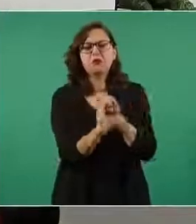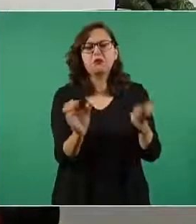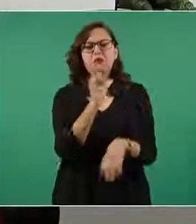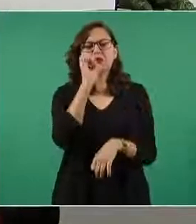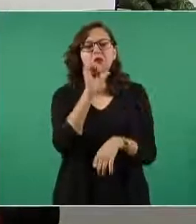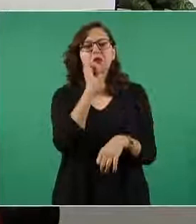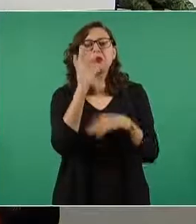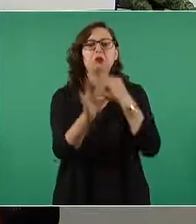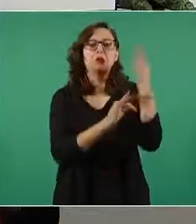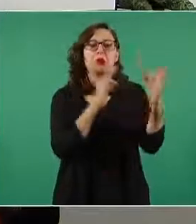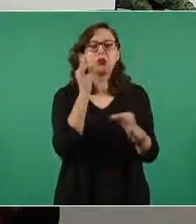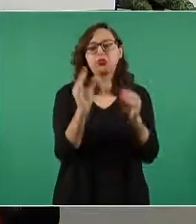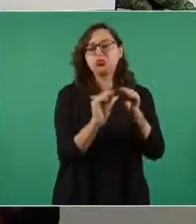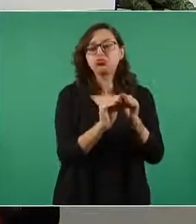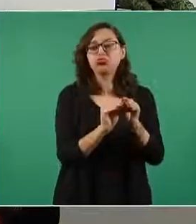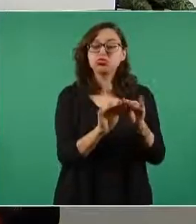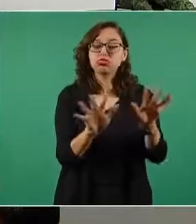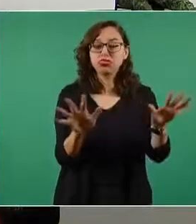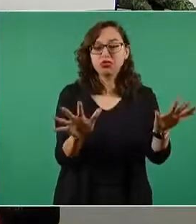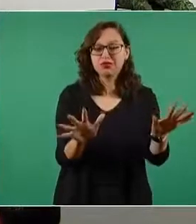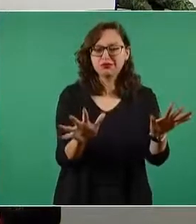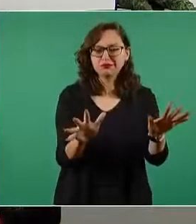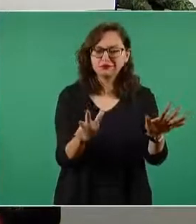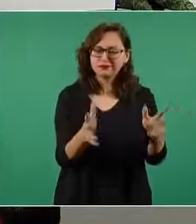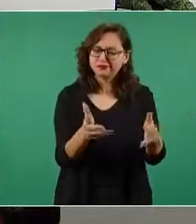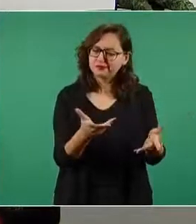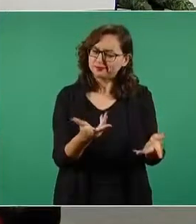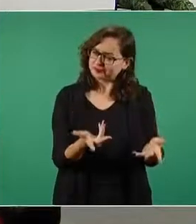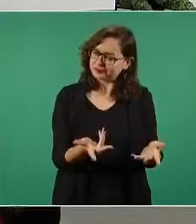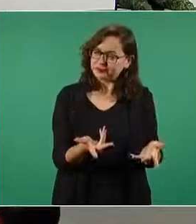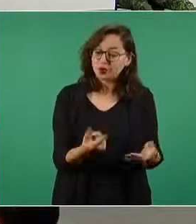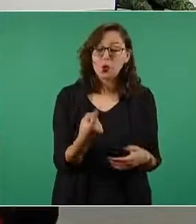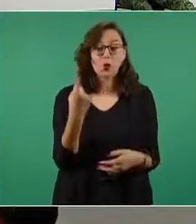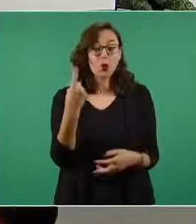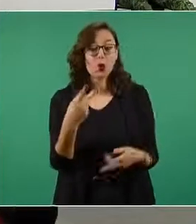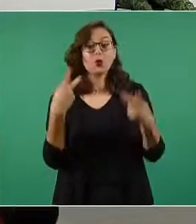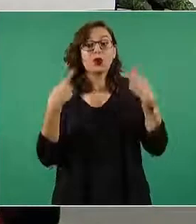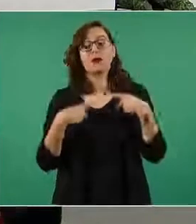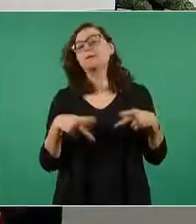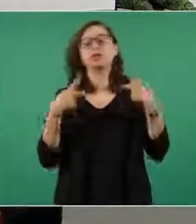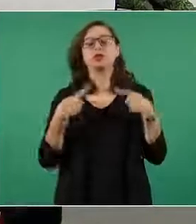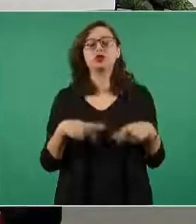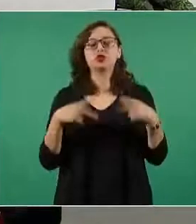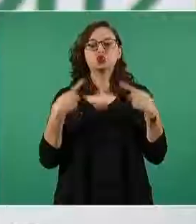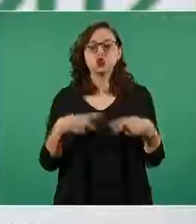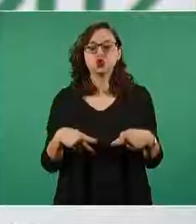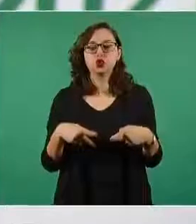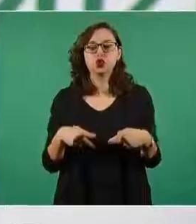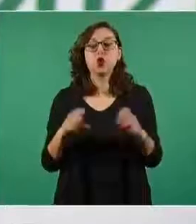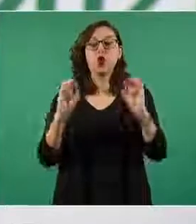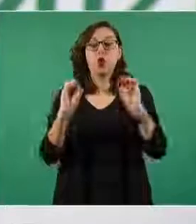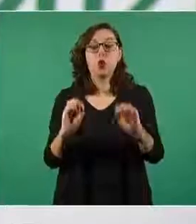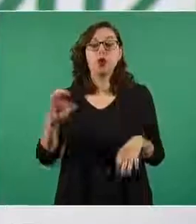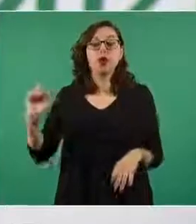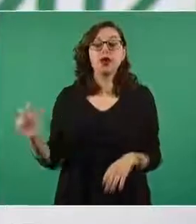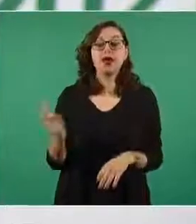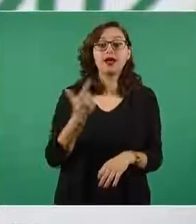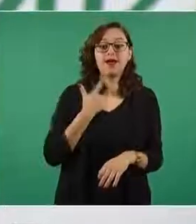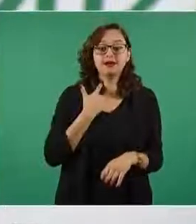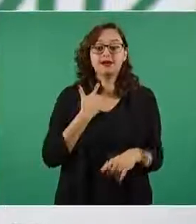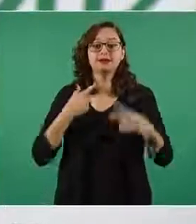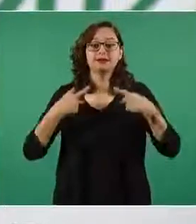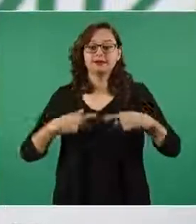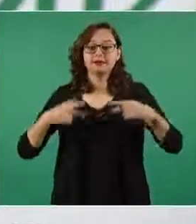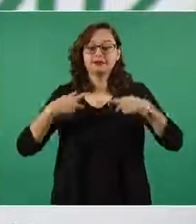otros medios de comunicación en caso de que un trabajador o ex trabajador inclusive considere